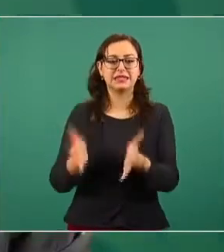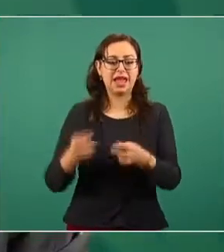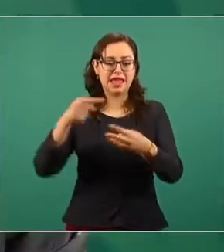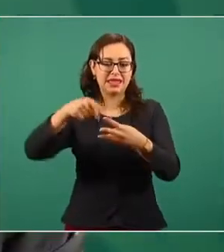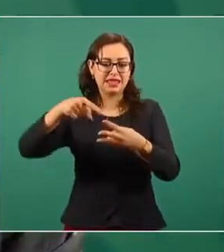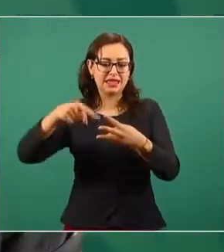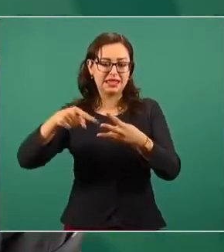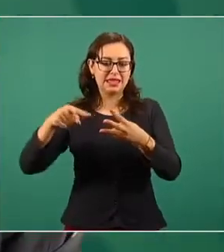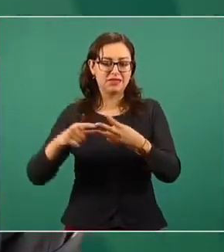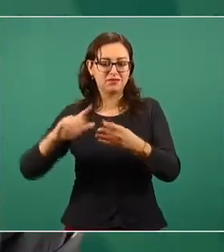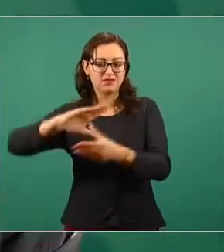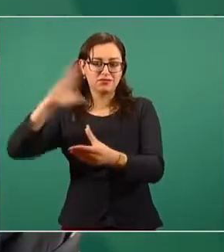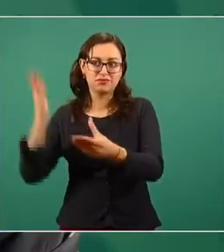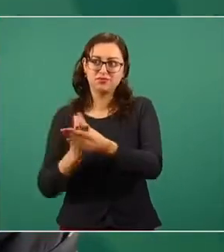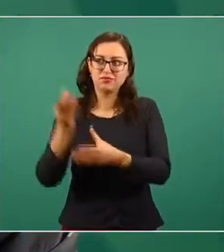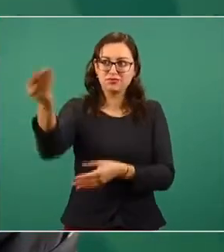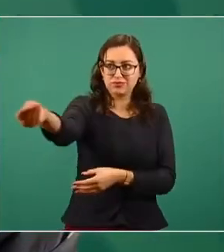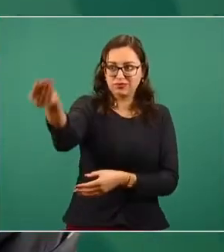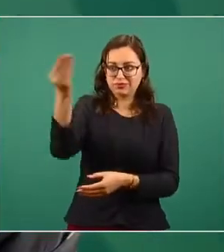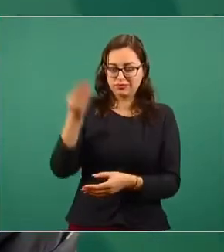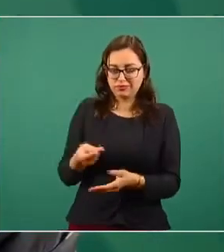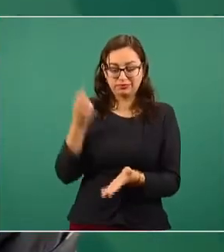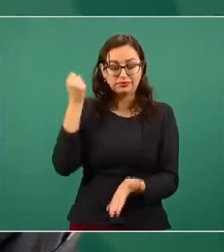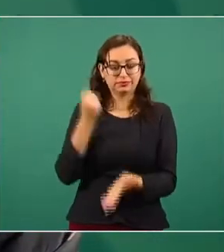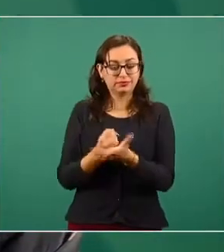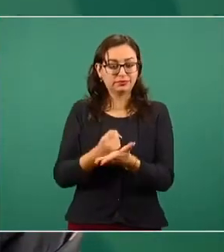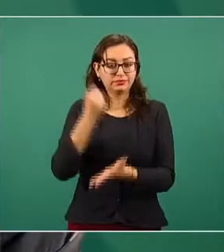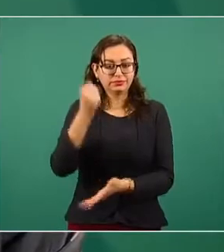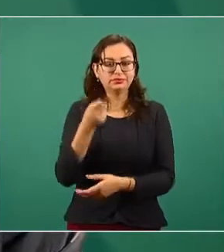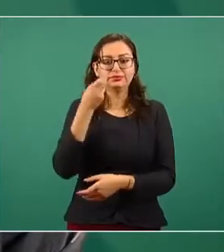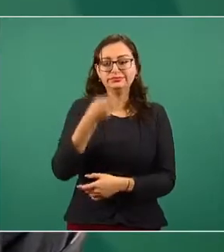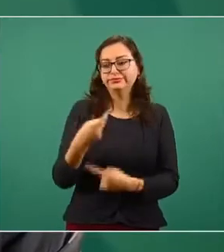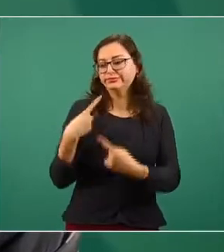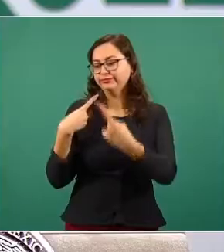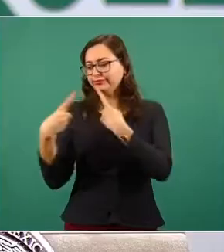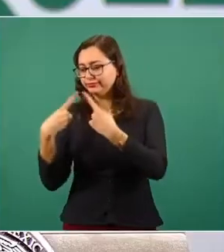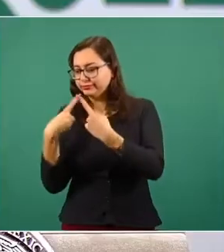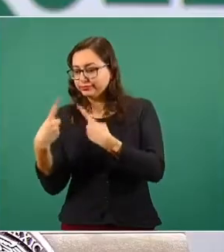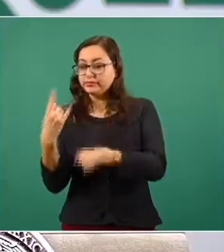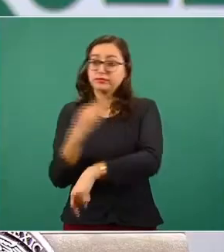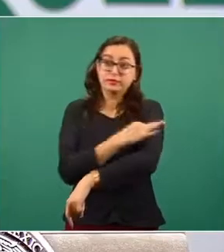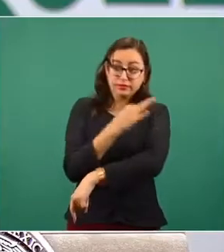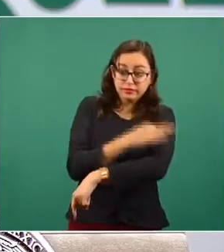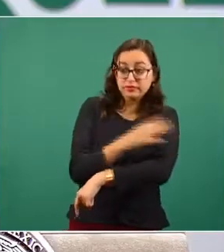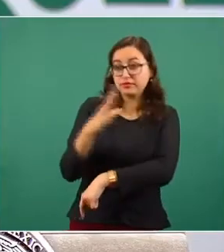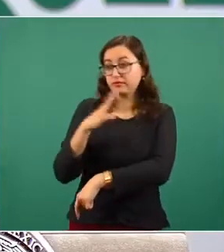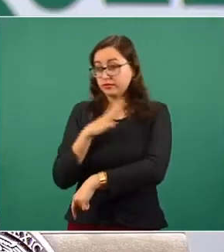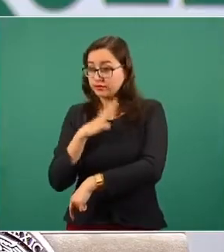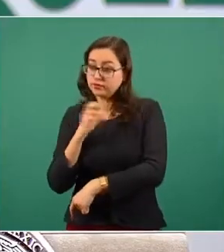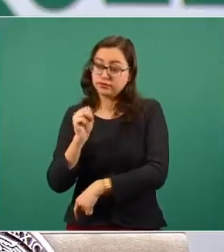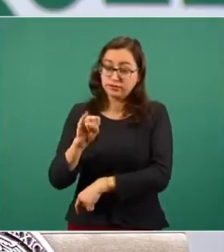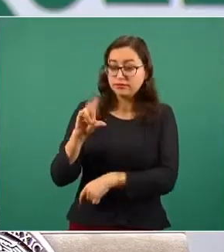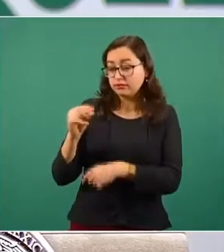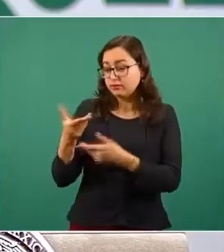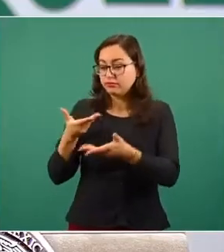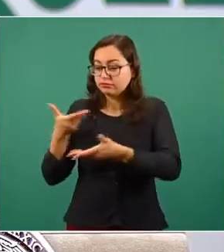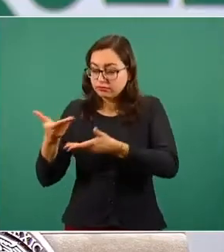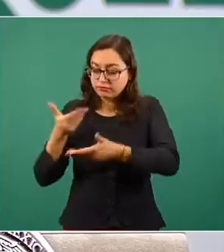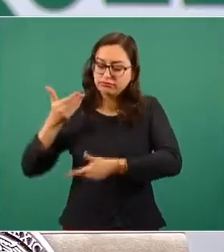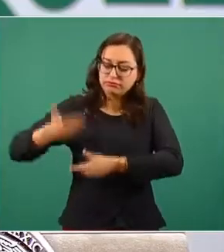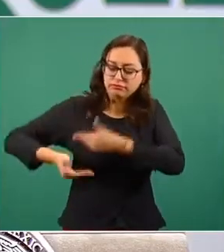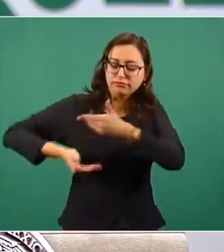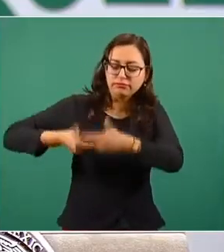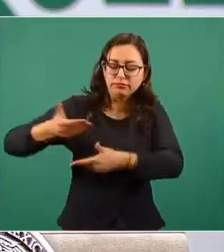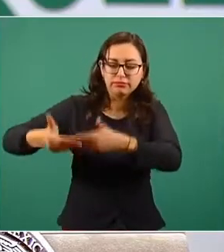Eso se va dando conforme las pláticas y conforme la disponibilidad de vacunas. Les voy a decir algo, aunque